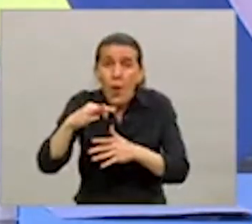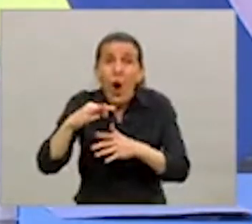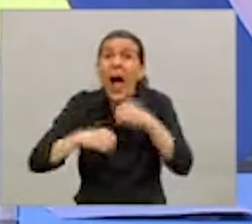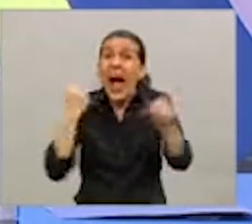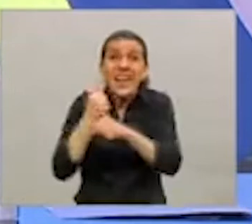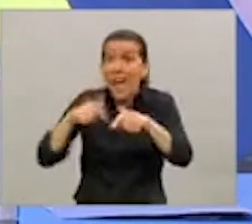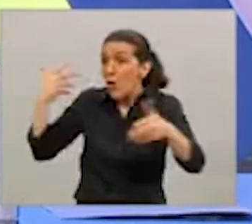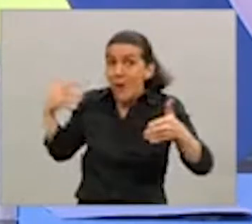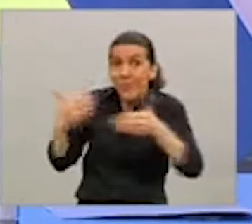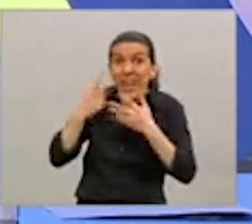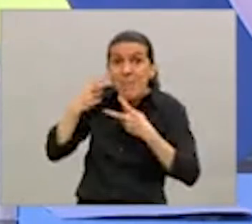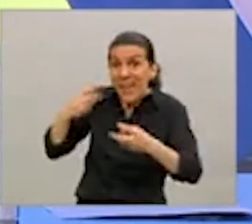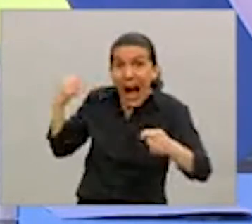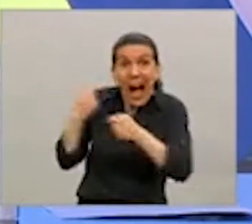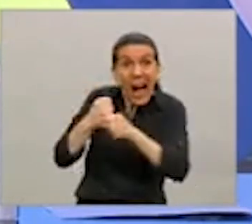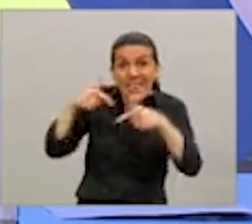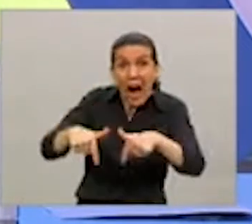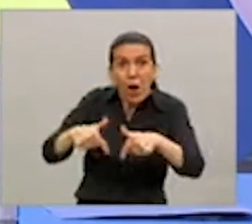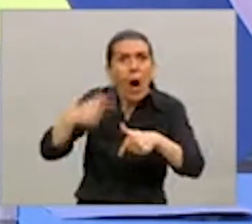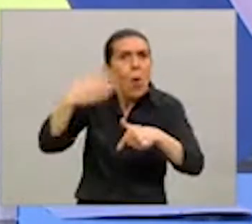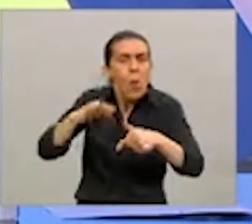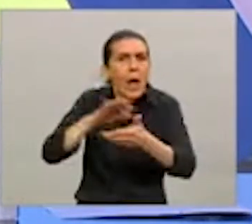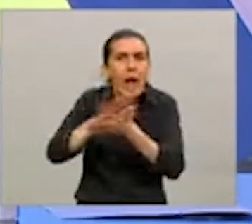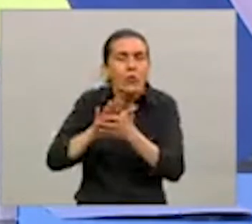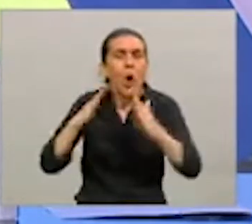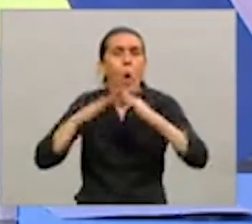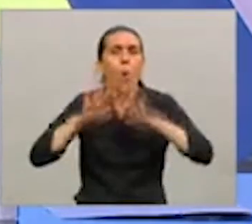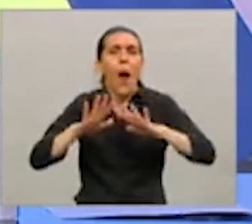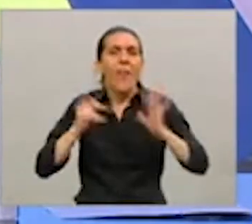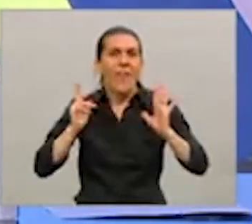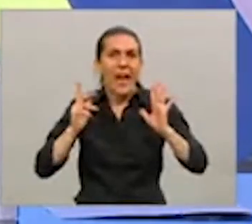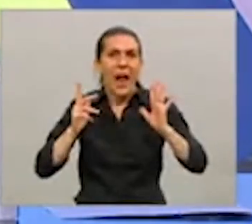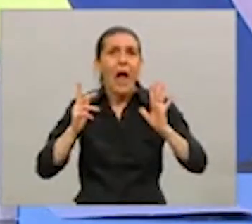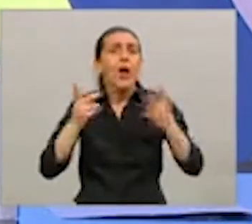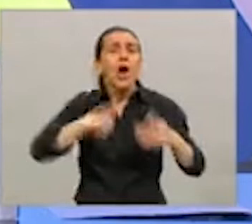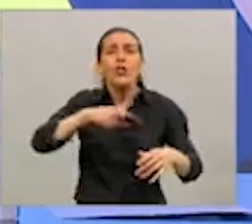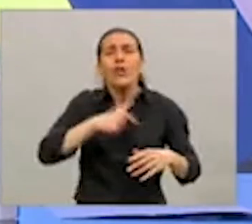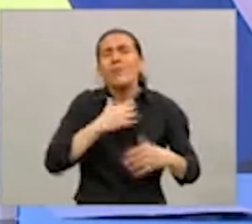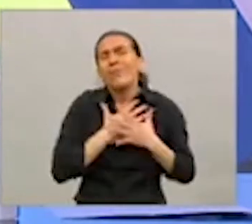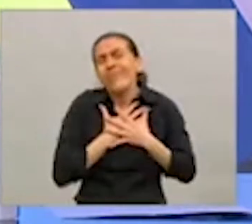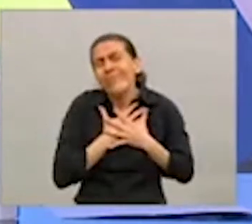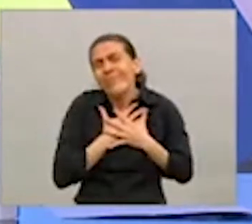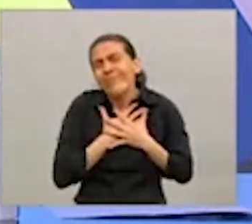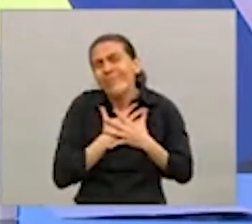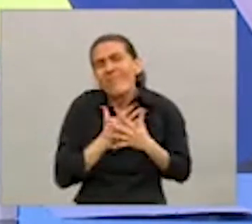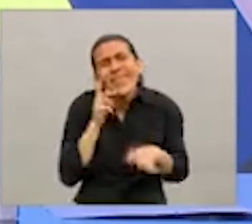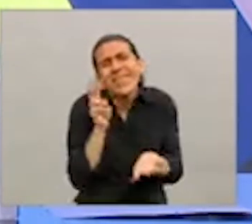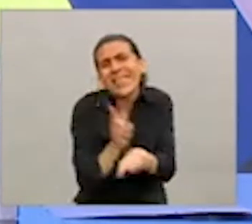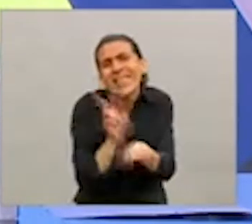El único que conocemos. De los que estamos enamorados de la vida, y por eso la cuidamos tanto.